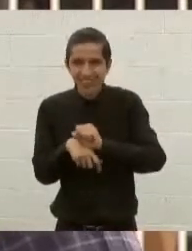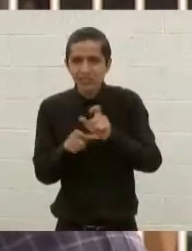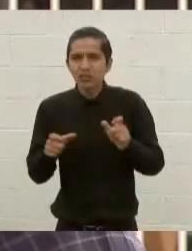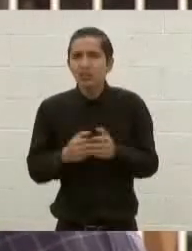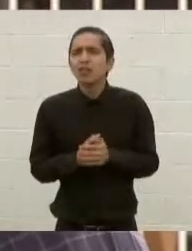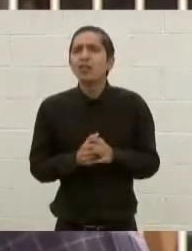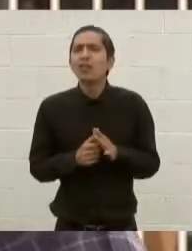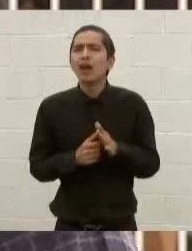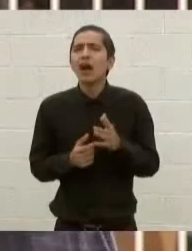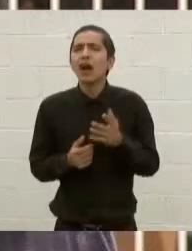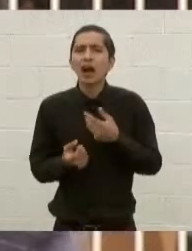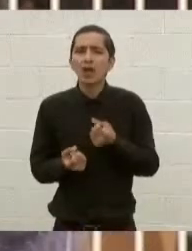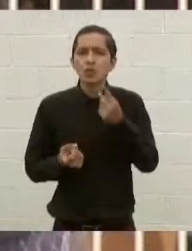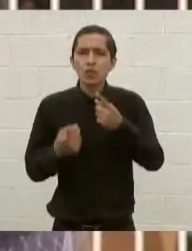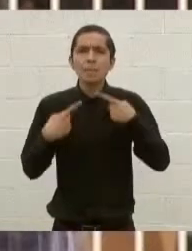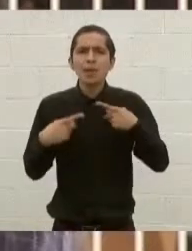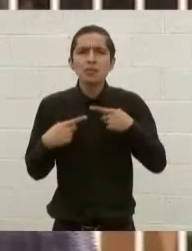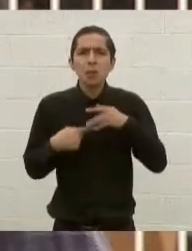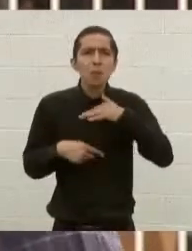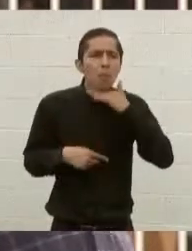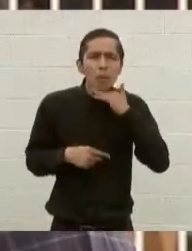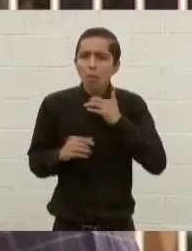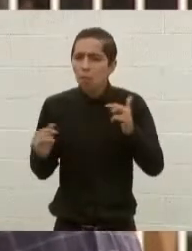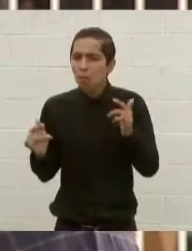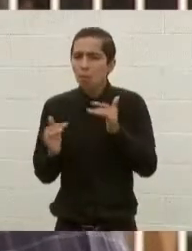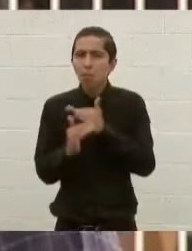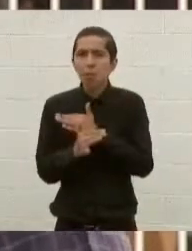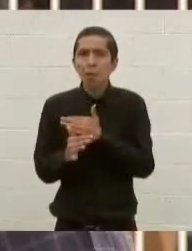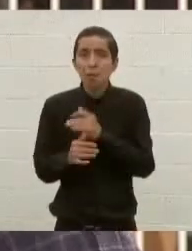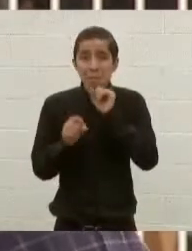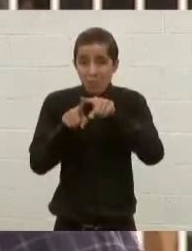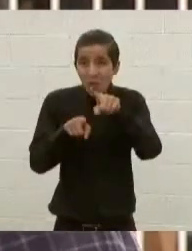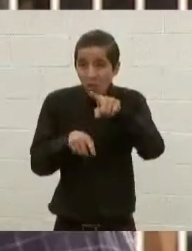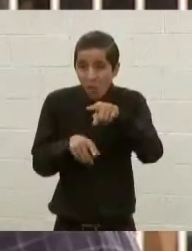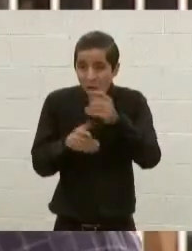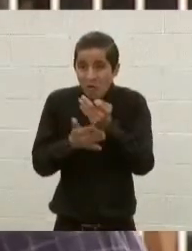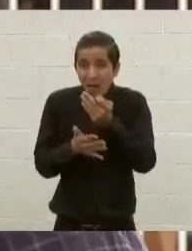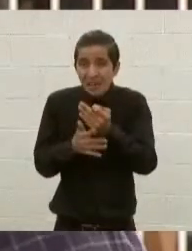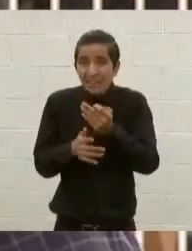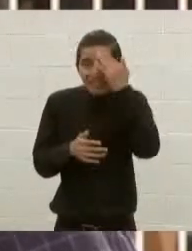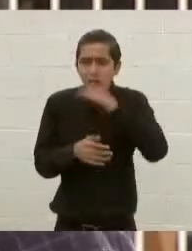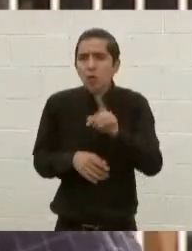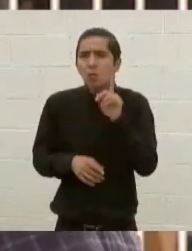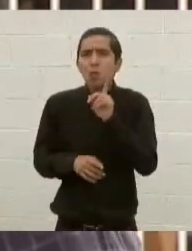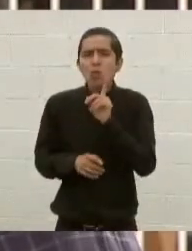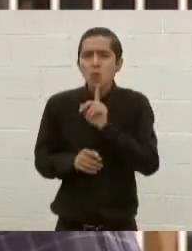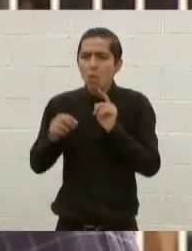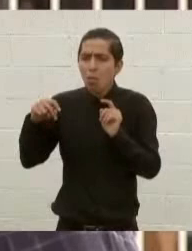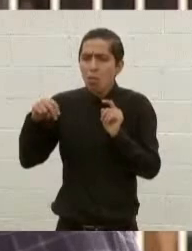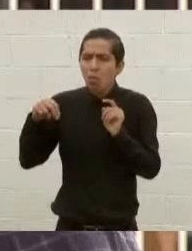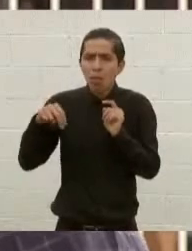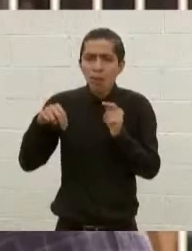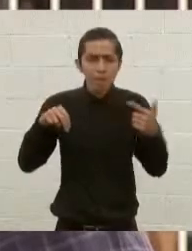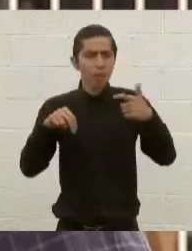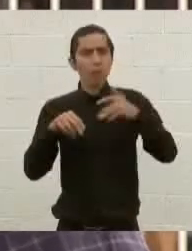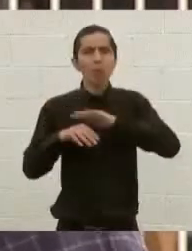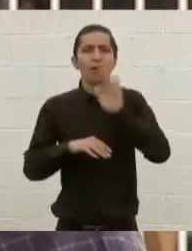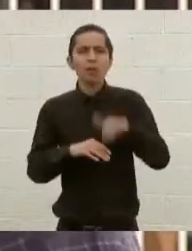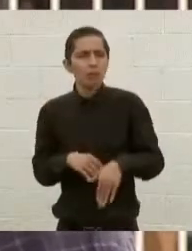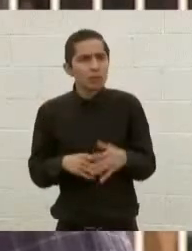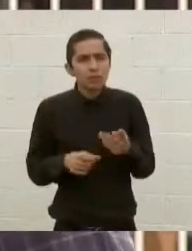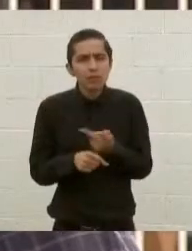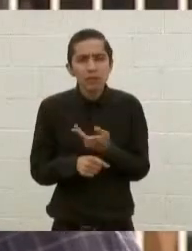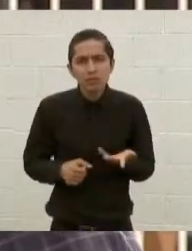repente está en medio como es la señora que falleció por el atentado se verá mayor